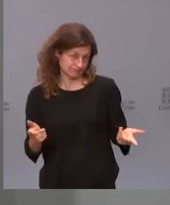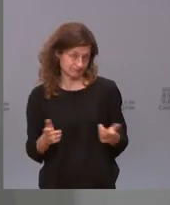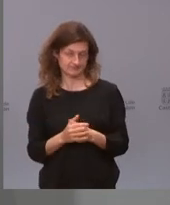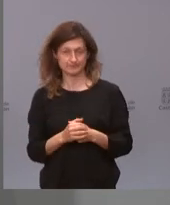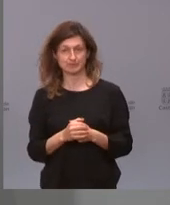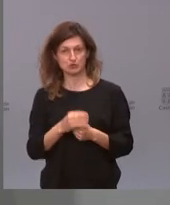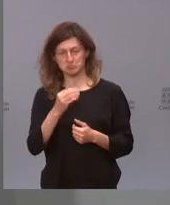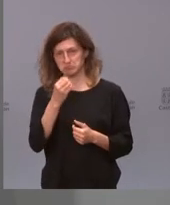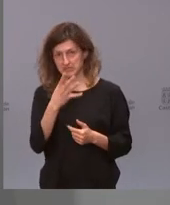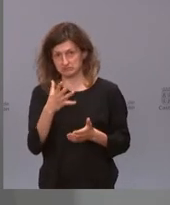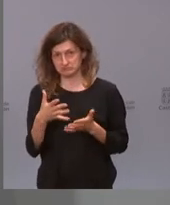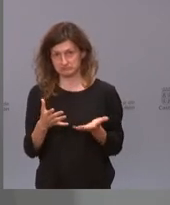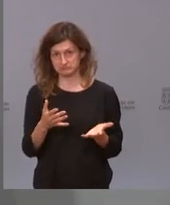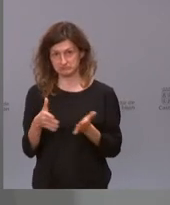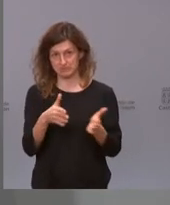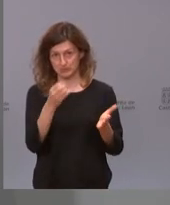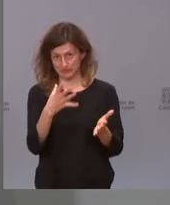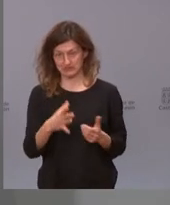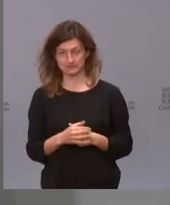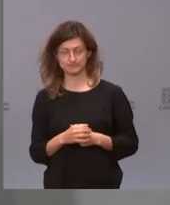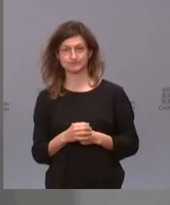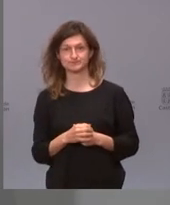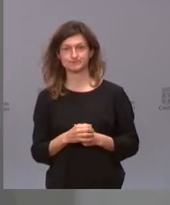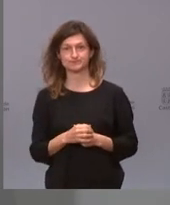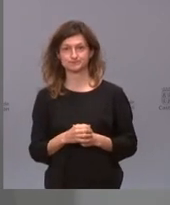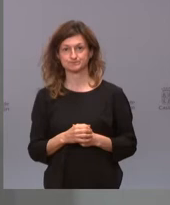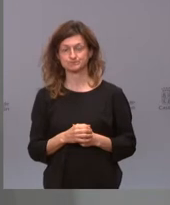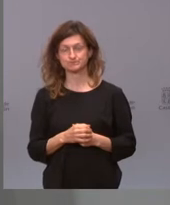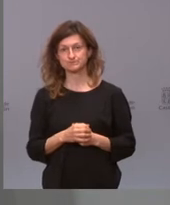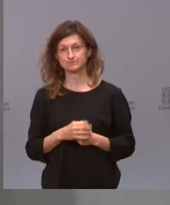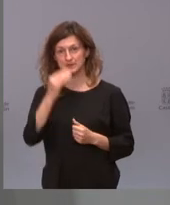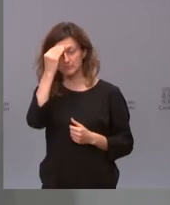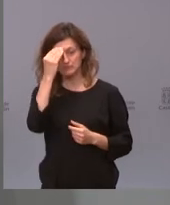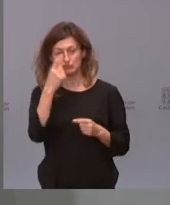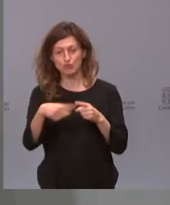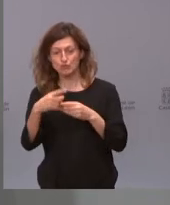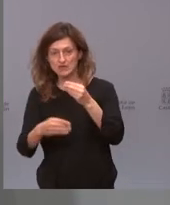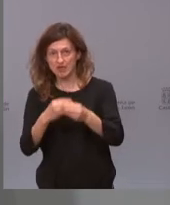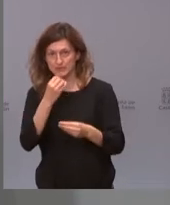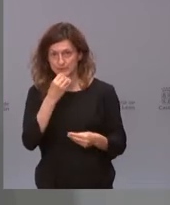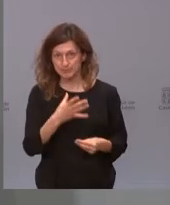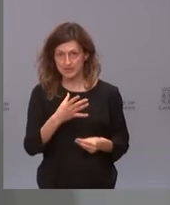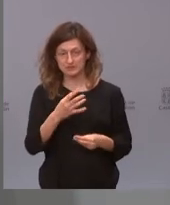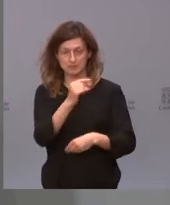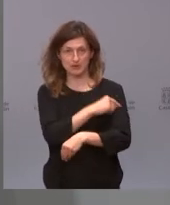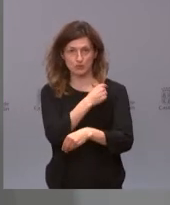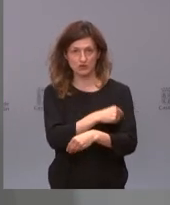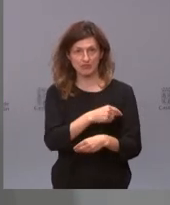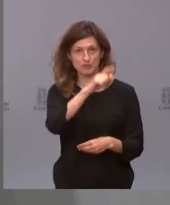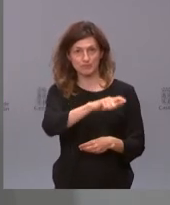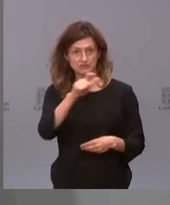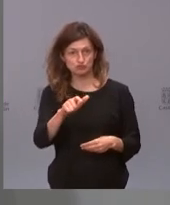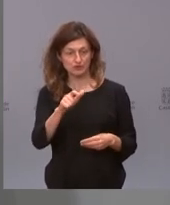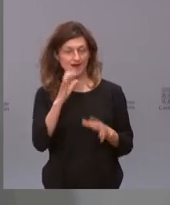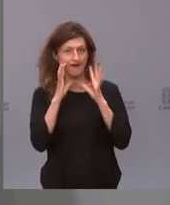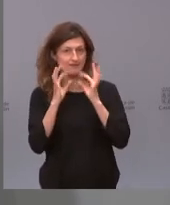vamos bien, yo creo que vamos bien y yo creo que vamos haciendo lo que hay que hacer y es vacunando a las personas que pueden